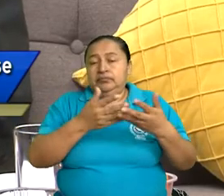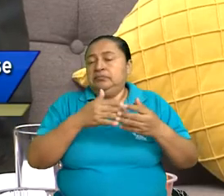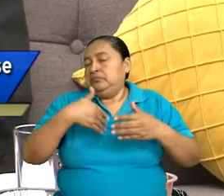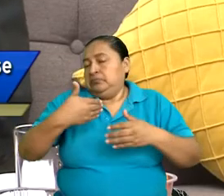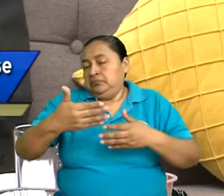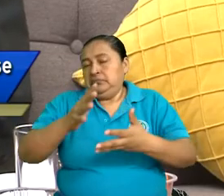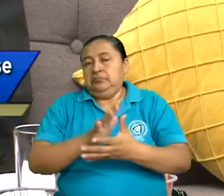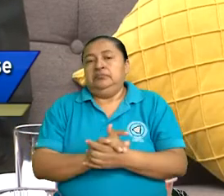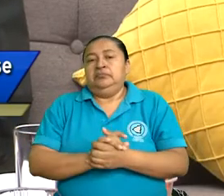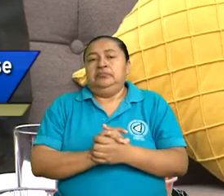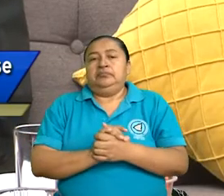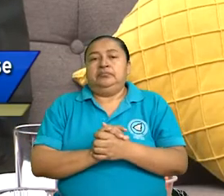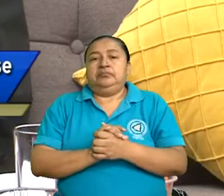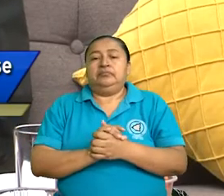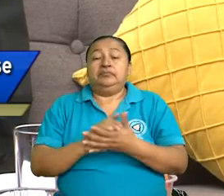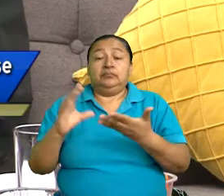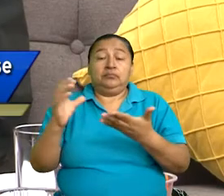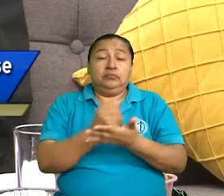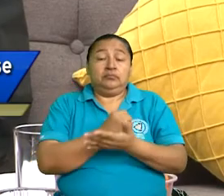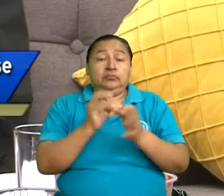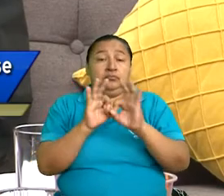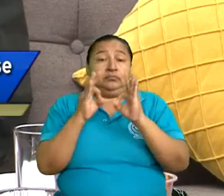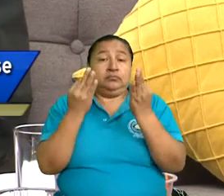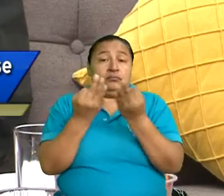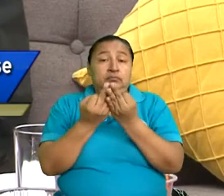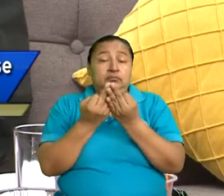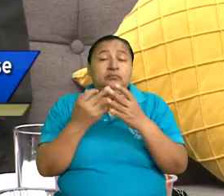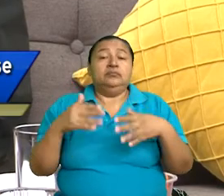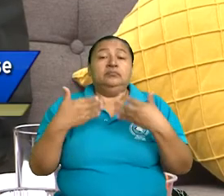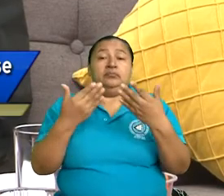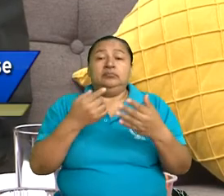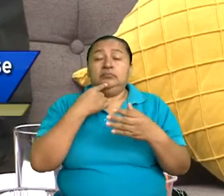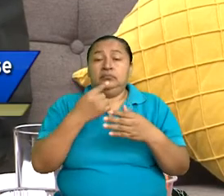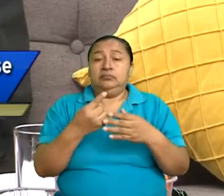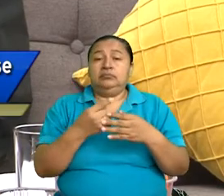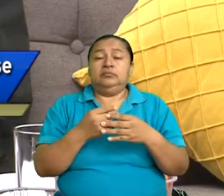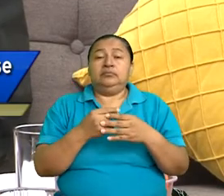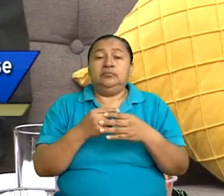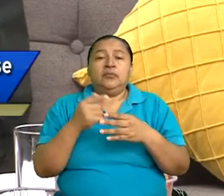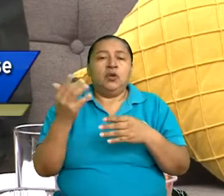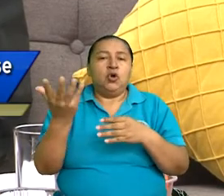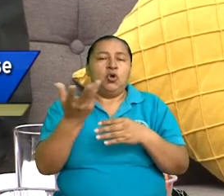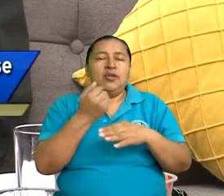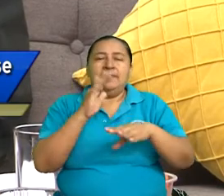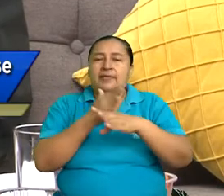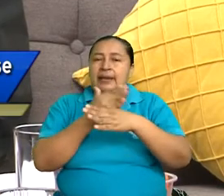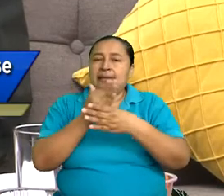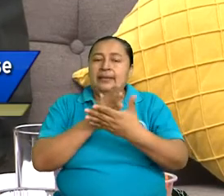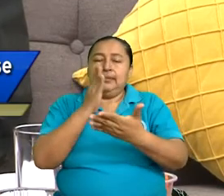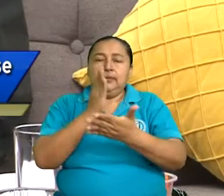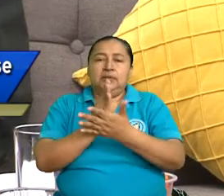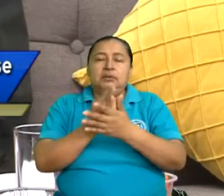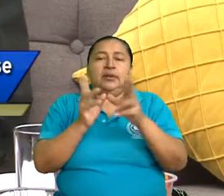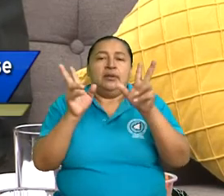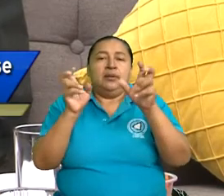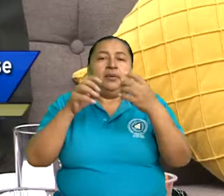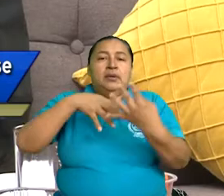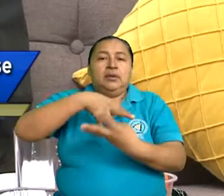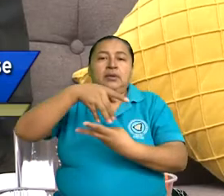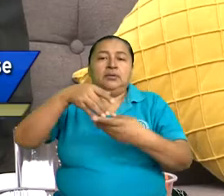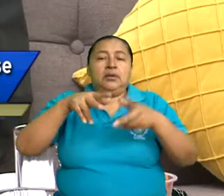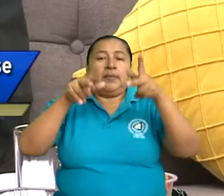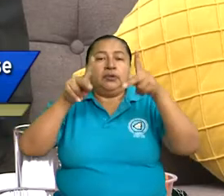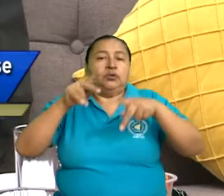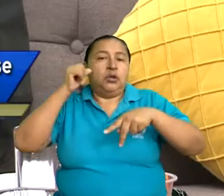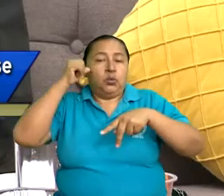El código de familia también establece todas las disposiciones relacionadas a los derechos de las personas